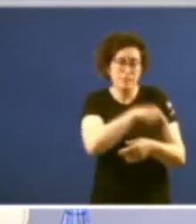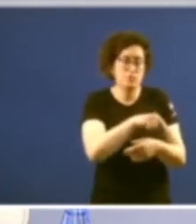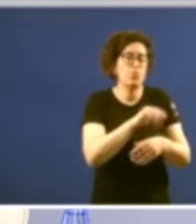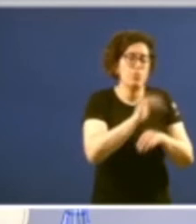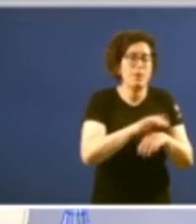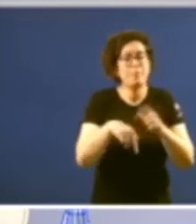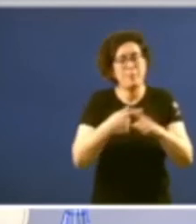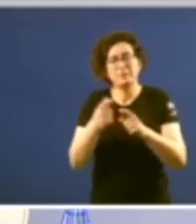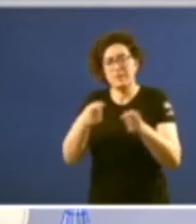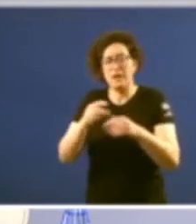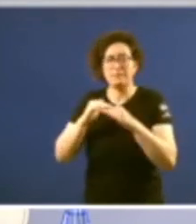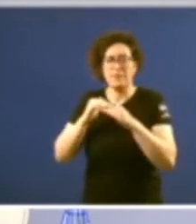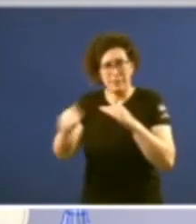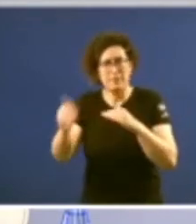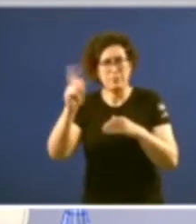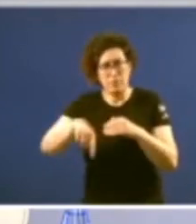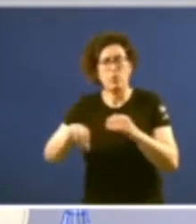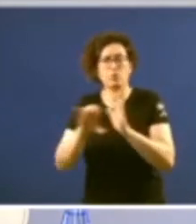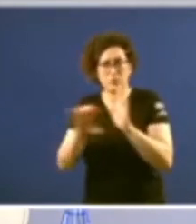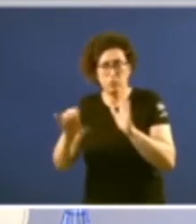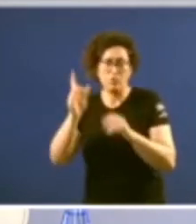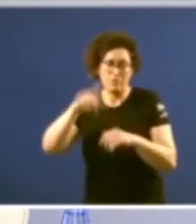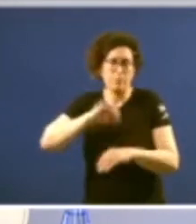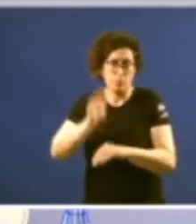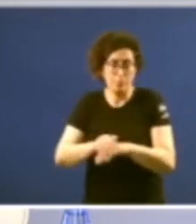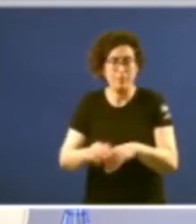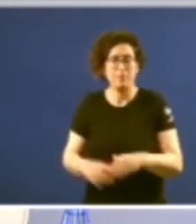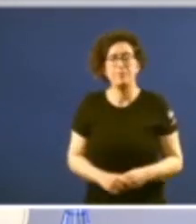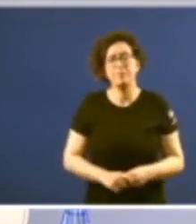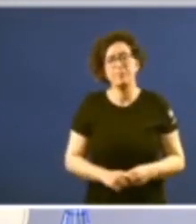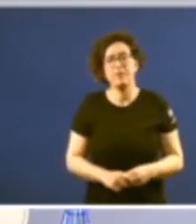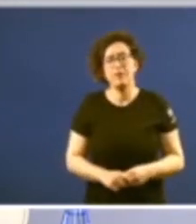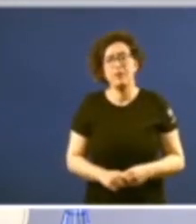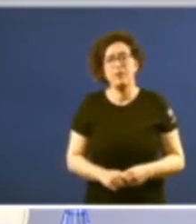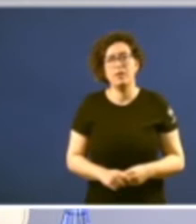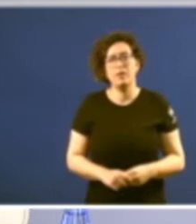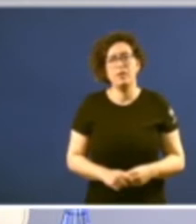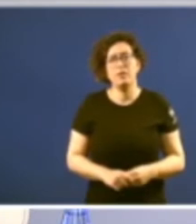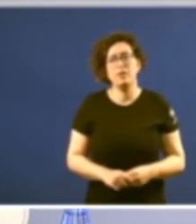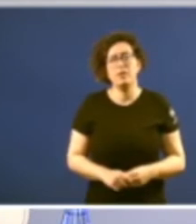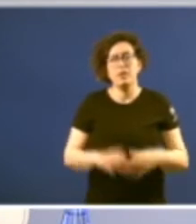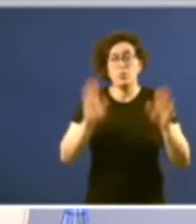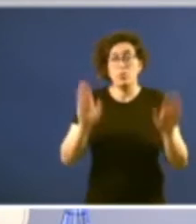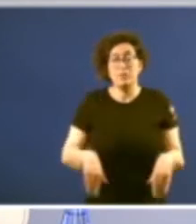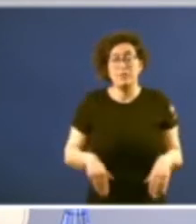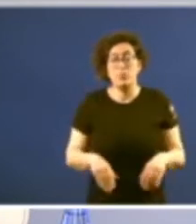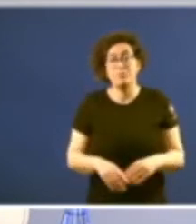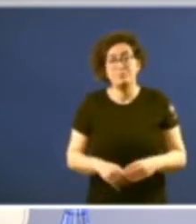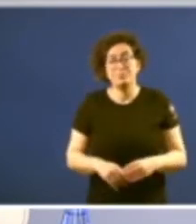propia estabilidade institucional por outro E, en último lugar